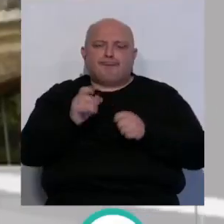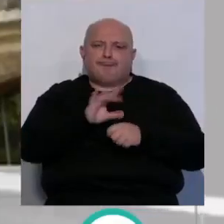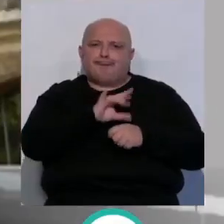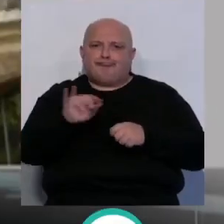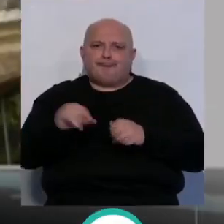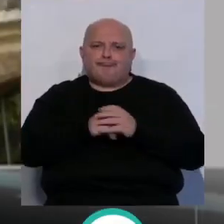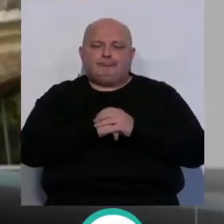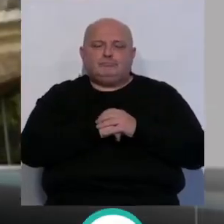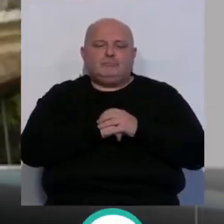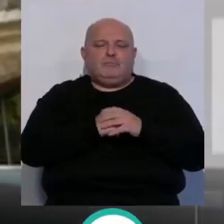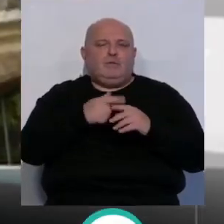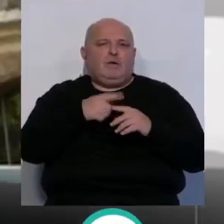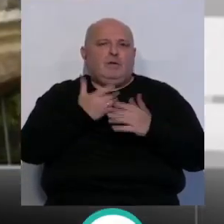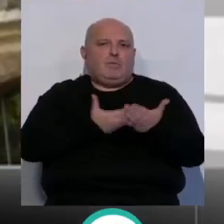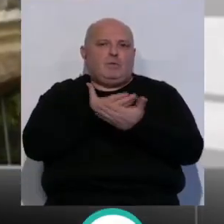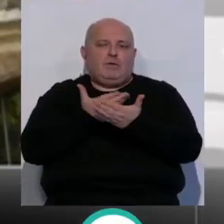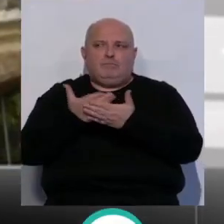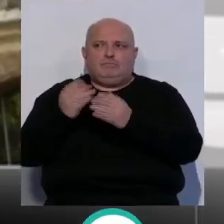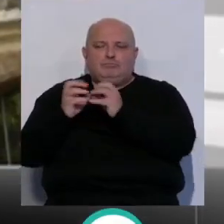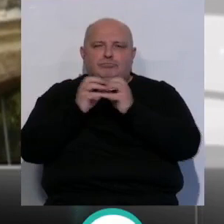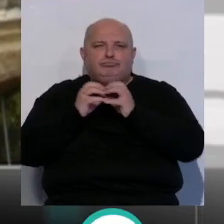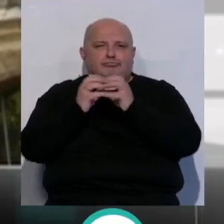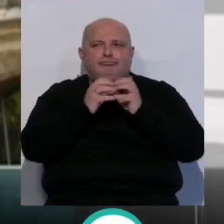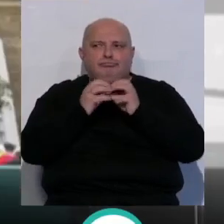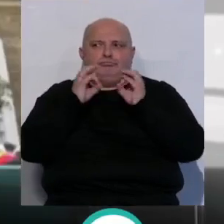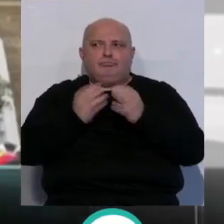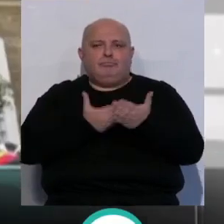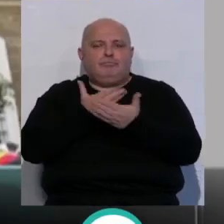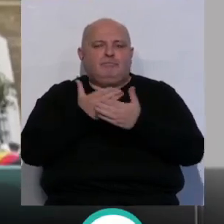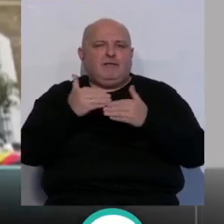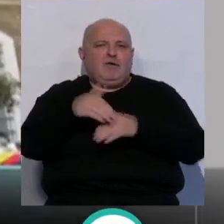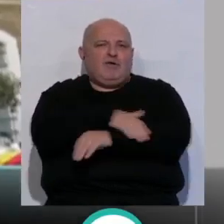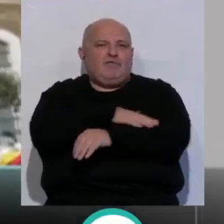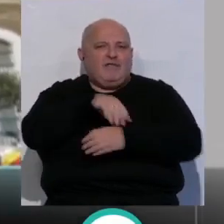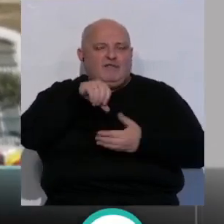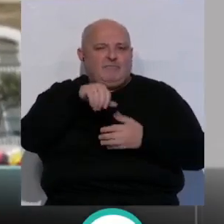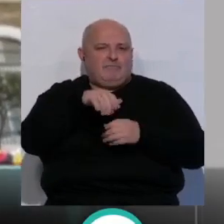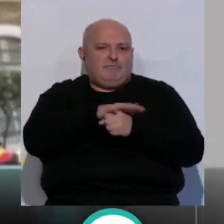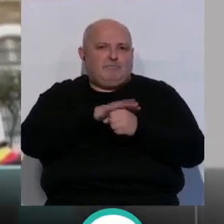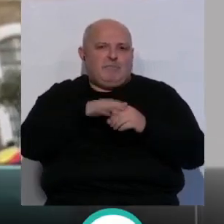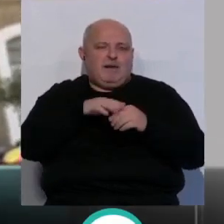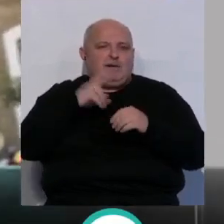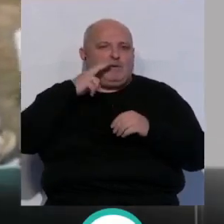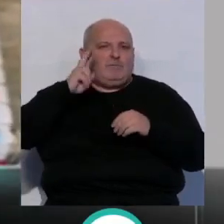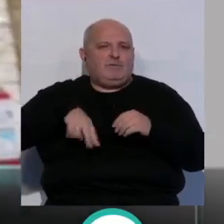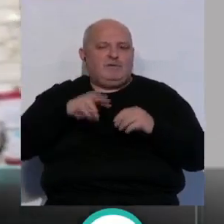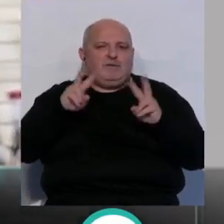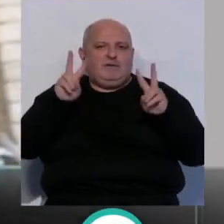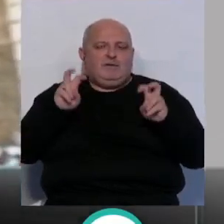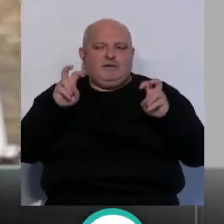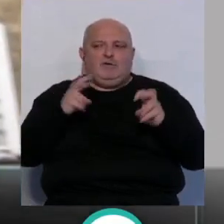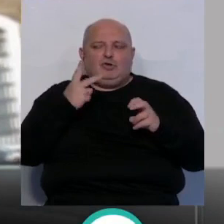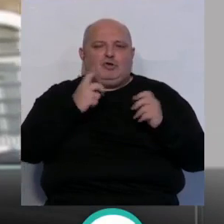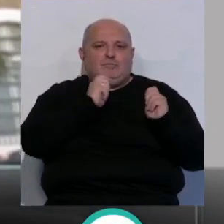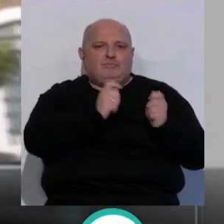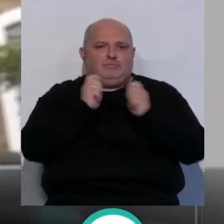Hemos valorado una propuesta conjunta que hemos presentado desde el Gobierno Provincial para el reconocimiento de